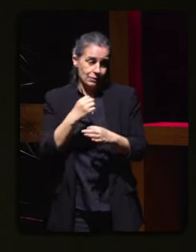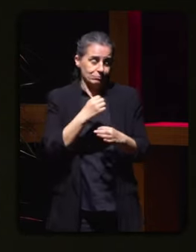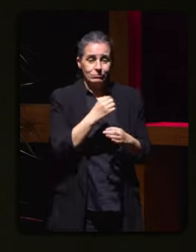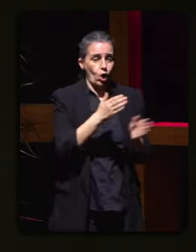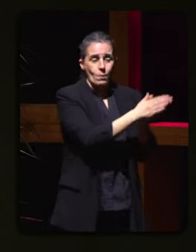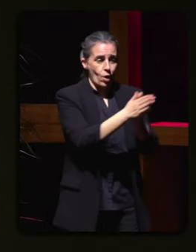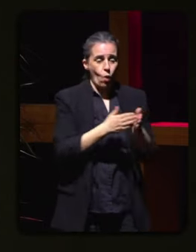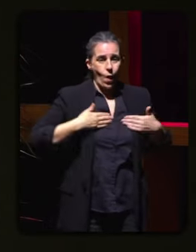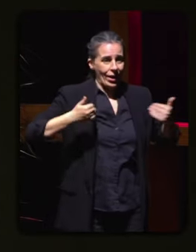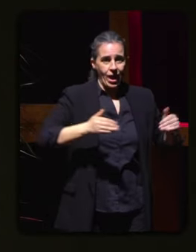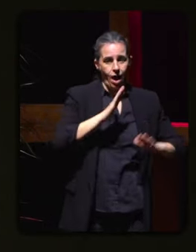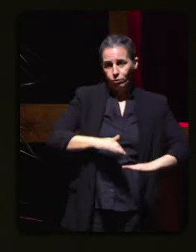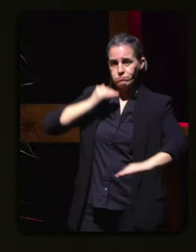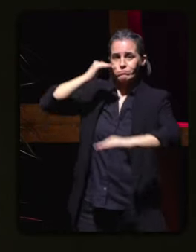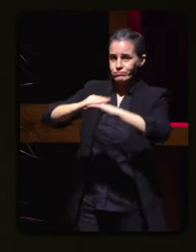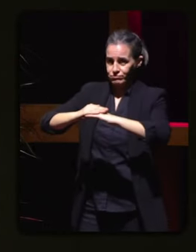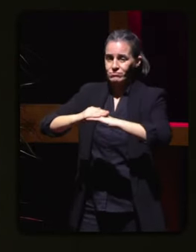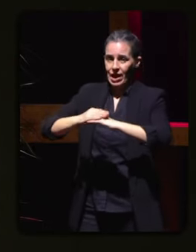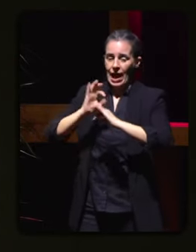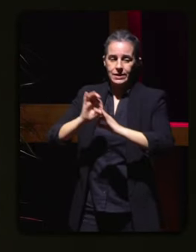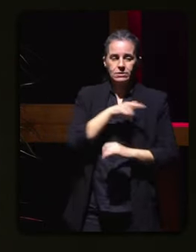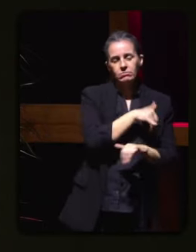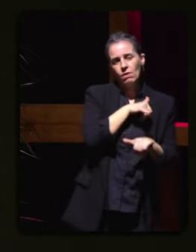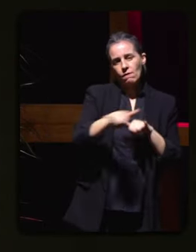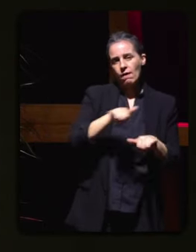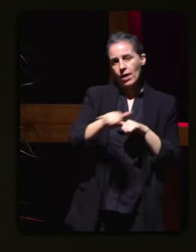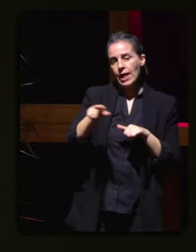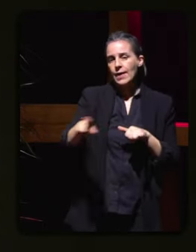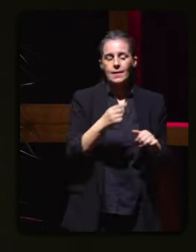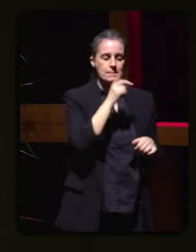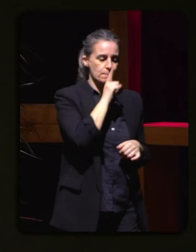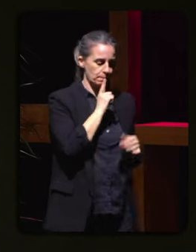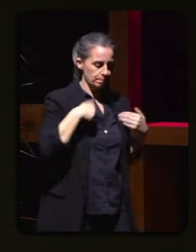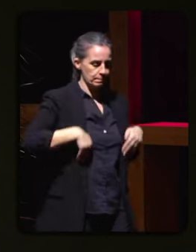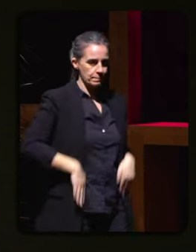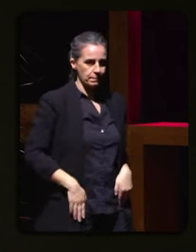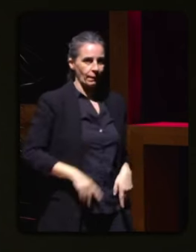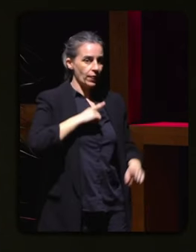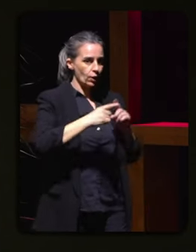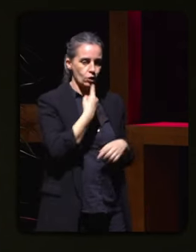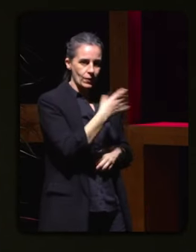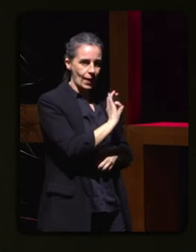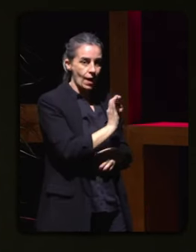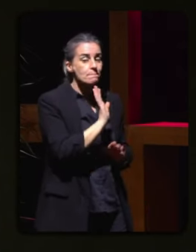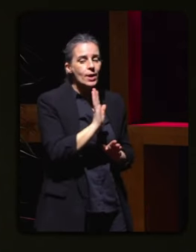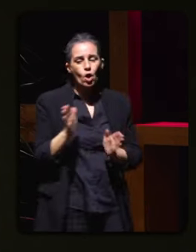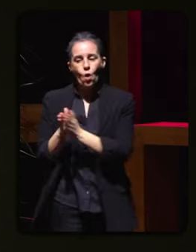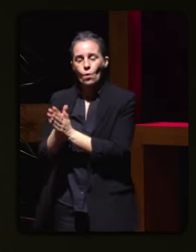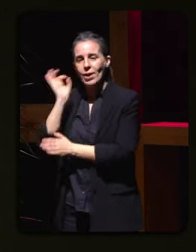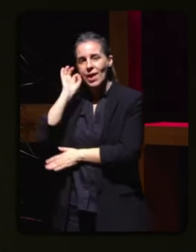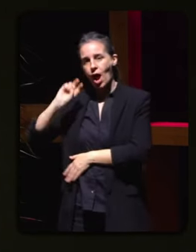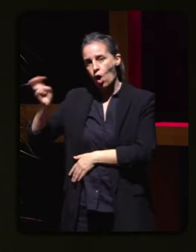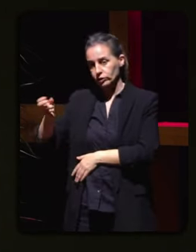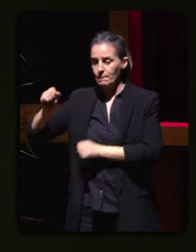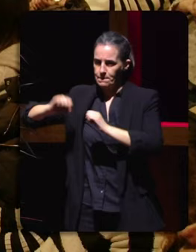seus xefes ela non o comunicou a dirección pero si o comentou con outra compañeira mallorca ela